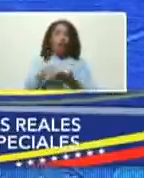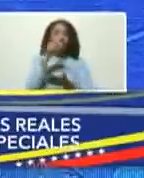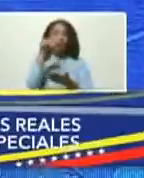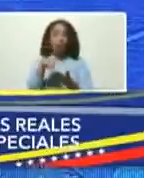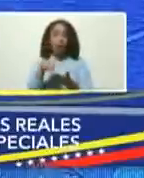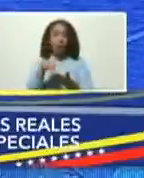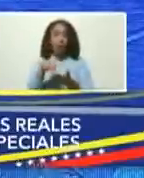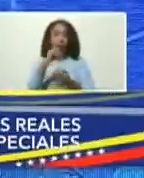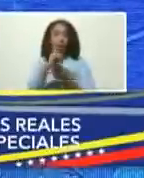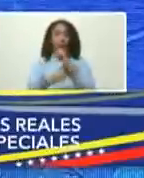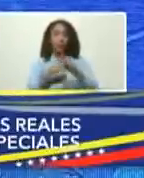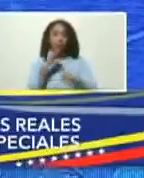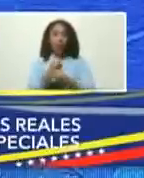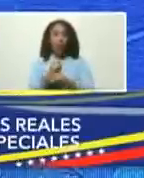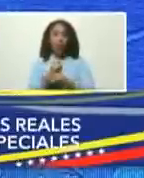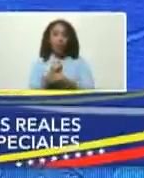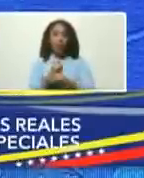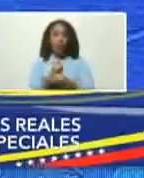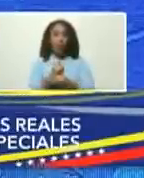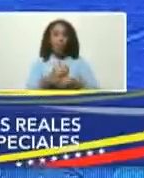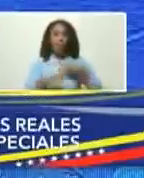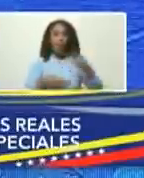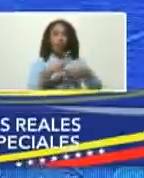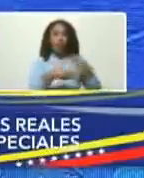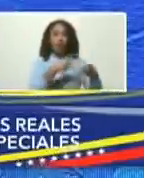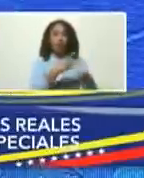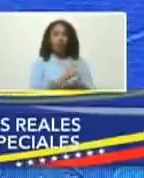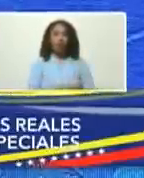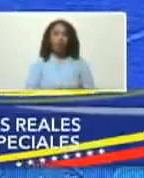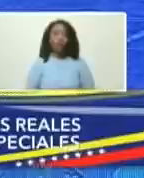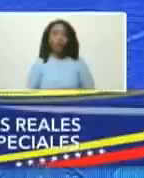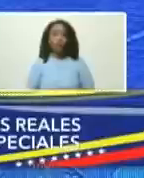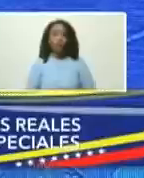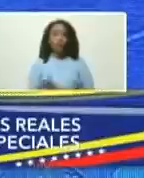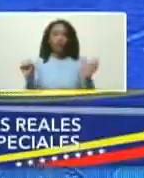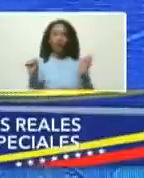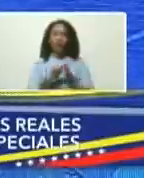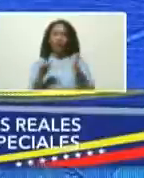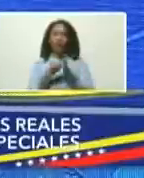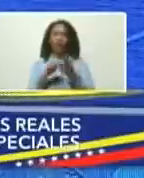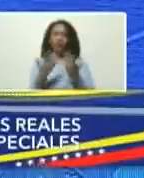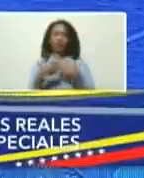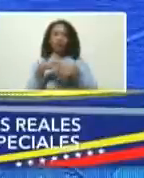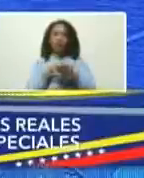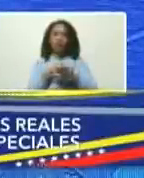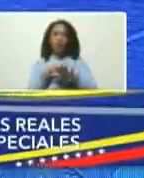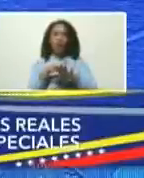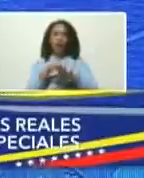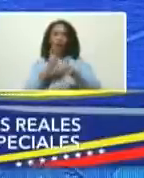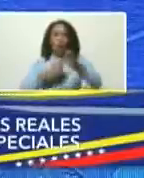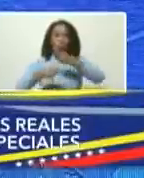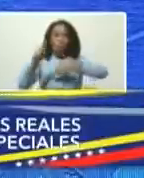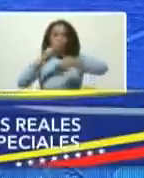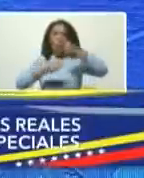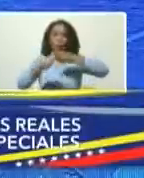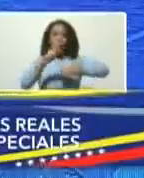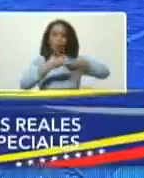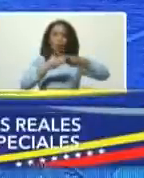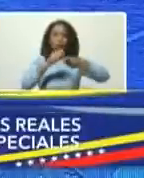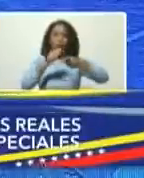e internacional productiva donde se combina también el comercio la